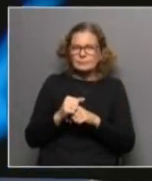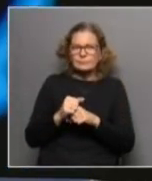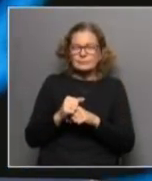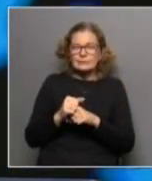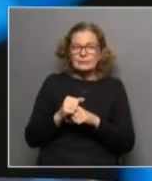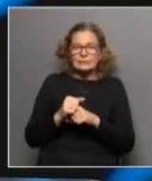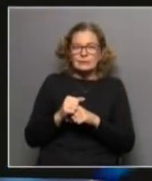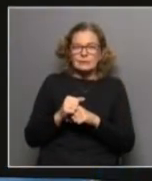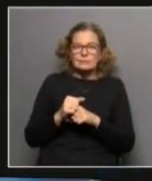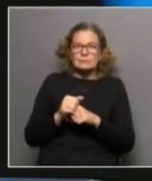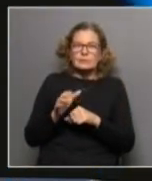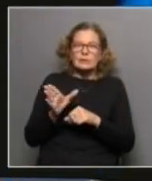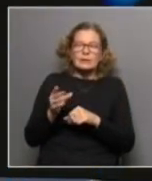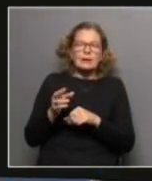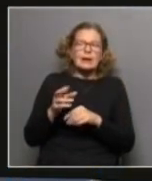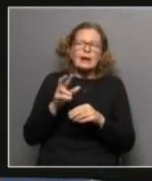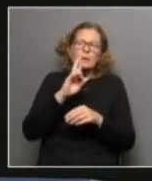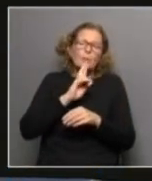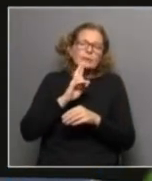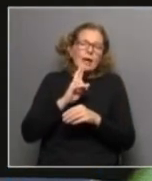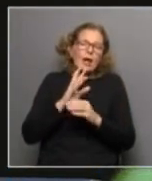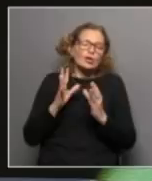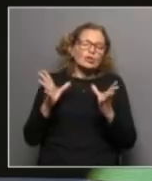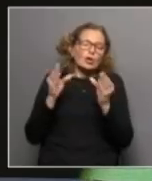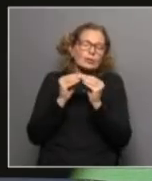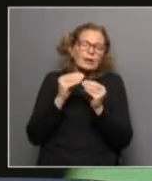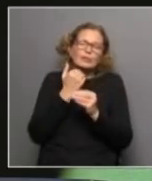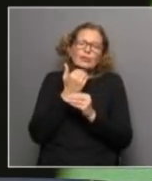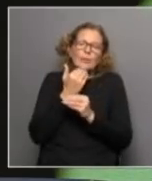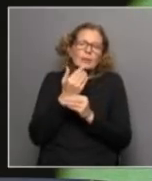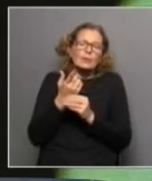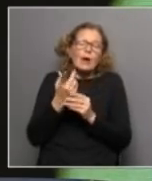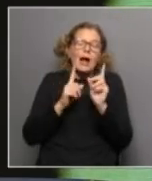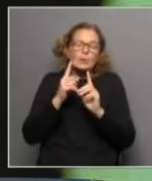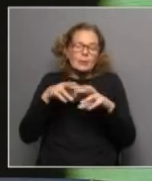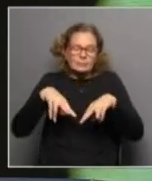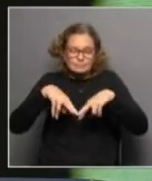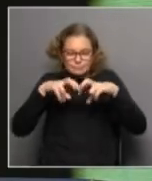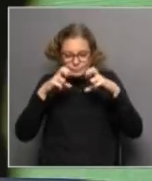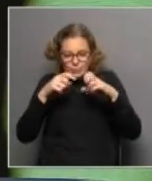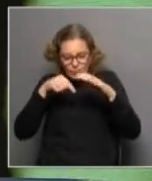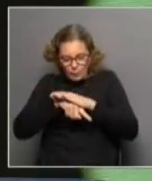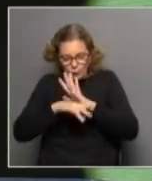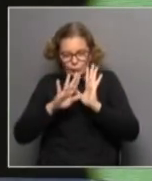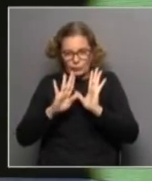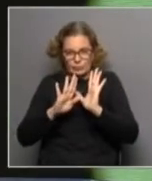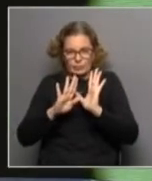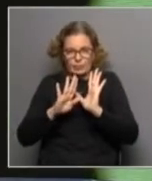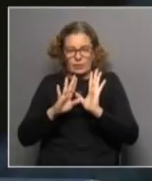Del todo, todo no sabemos. Es como una cosa que está buena para estudiar más en profundidad.